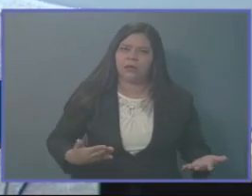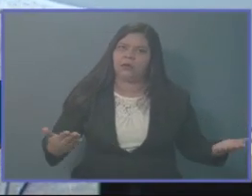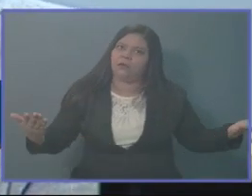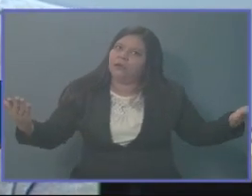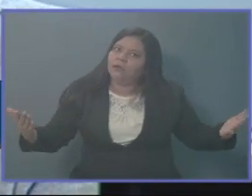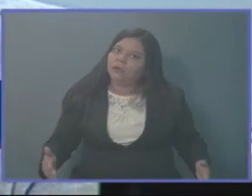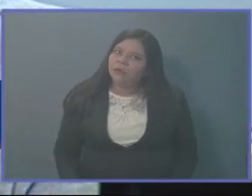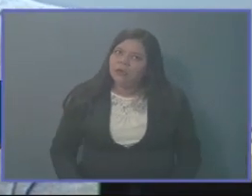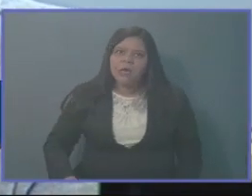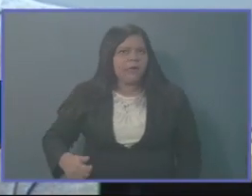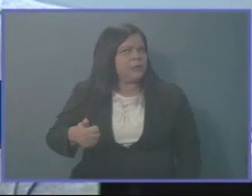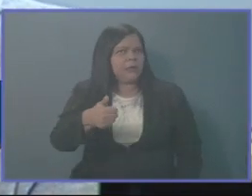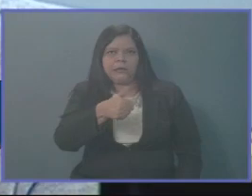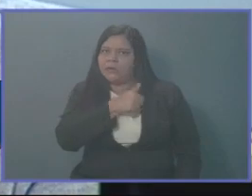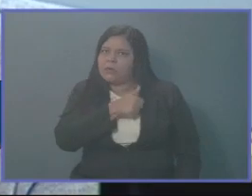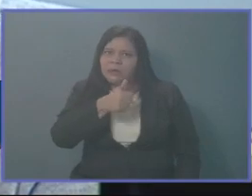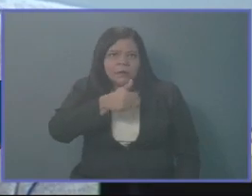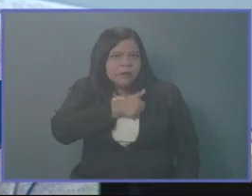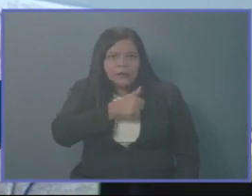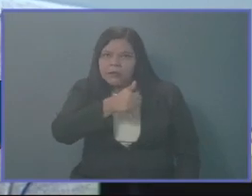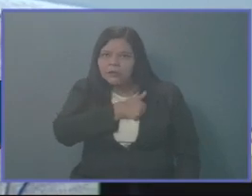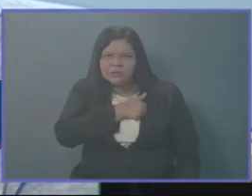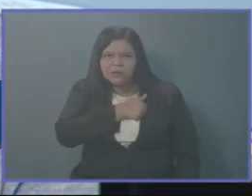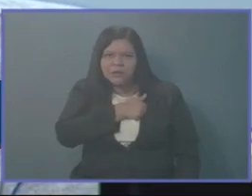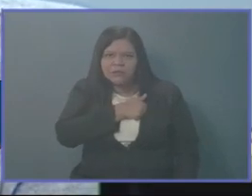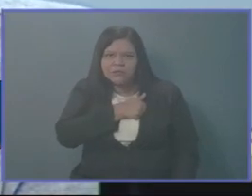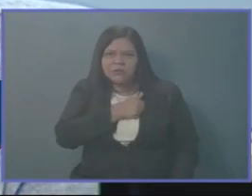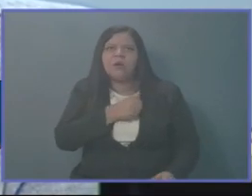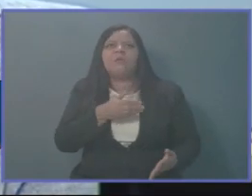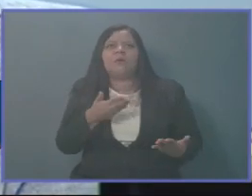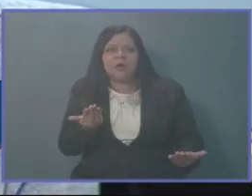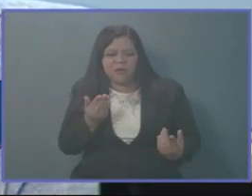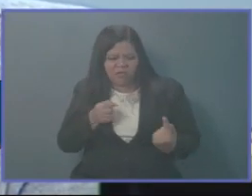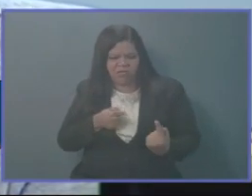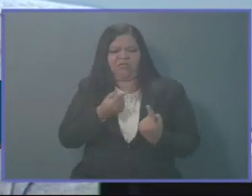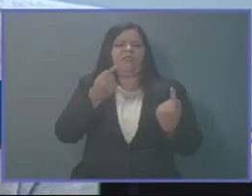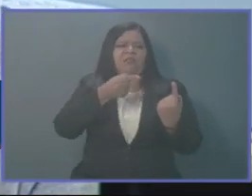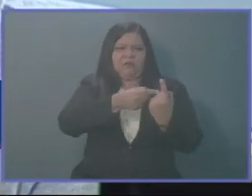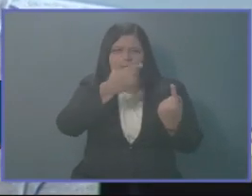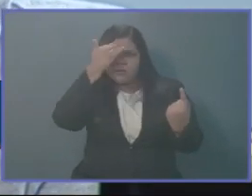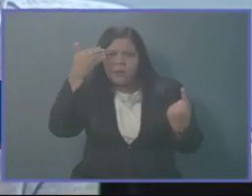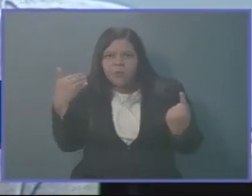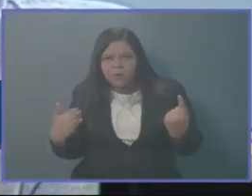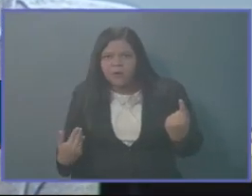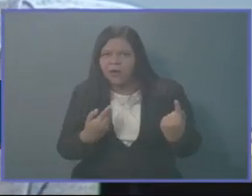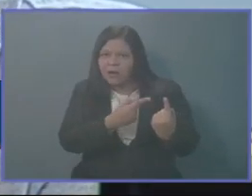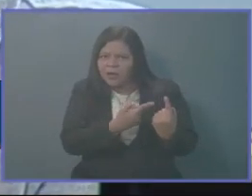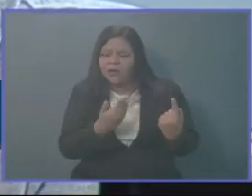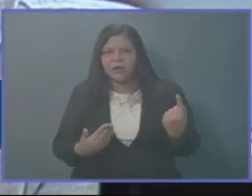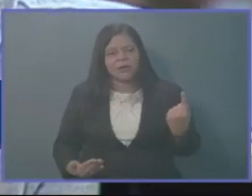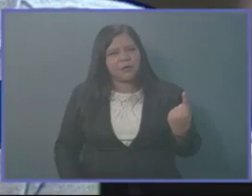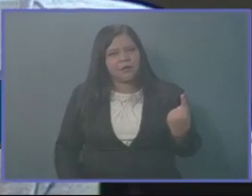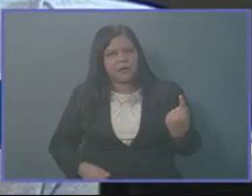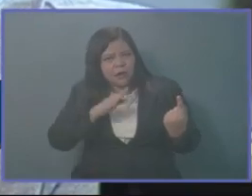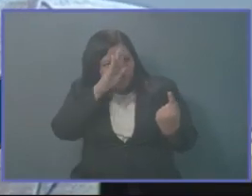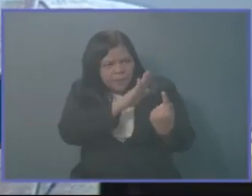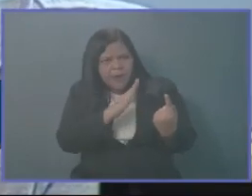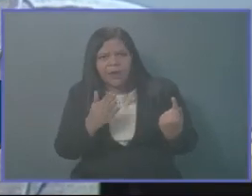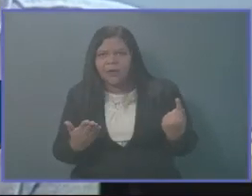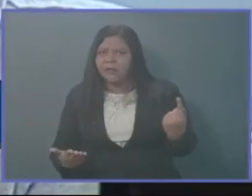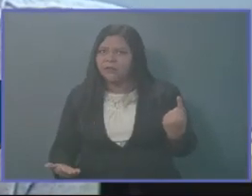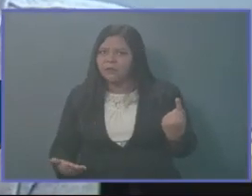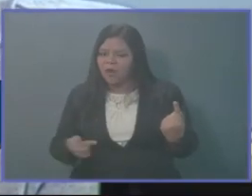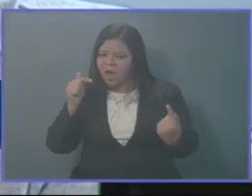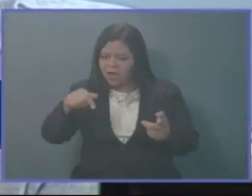irrespeto contra una mujer salvadoreña. Aquí no rasgamos las vestiduras y los organismos